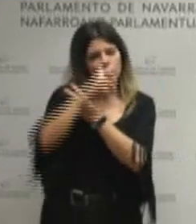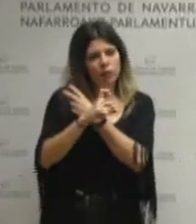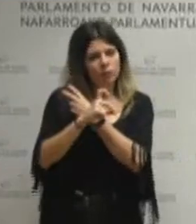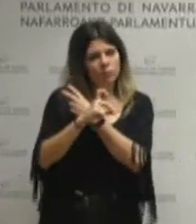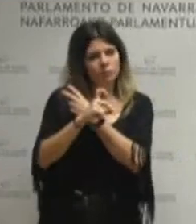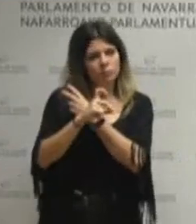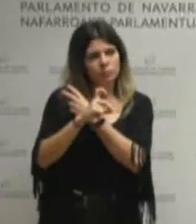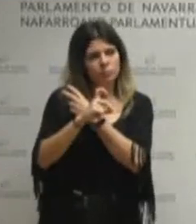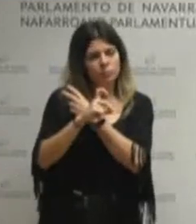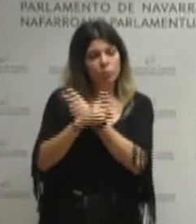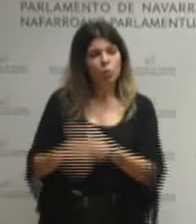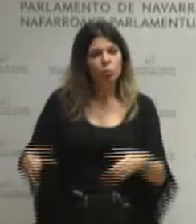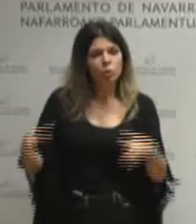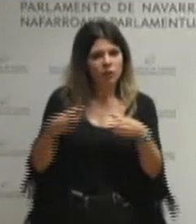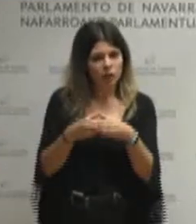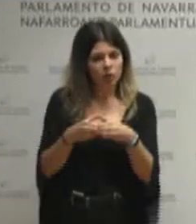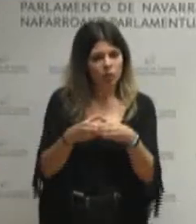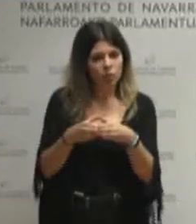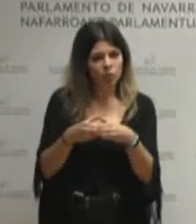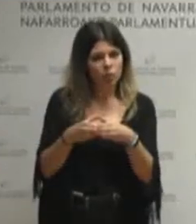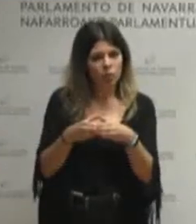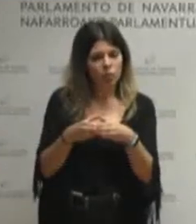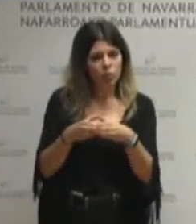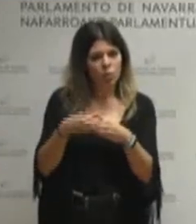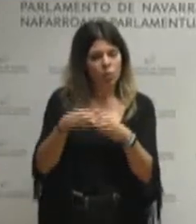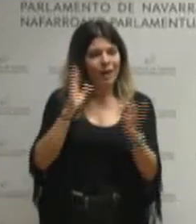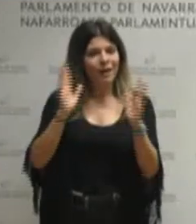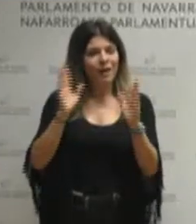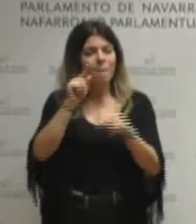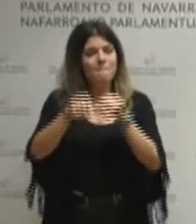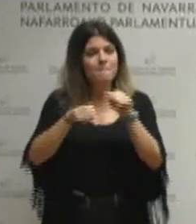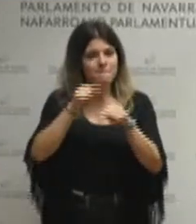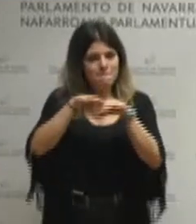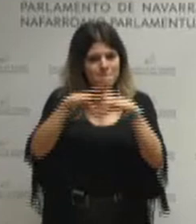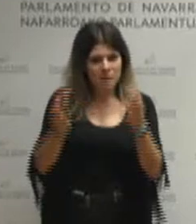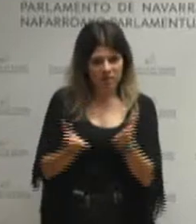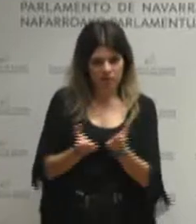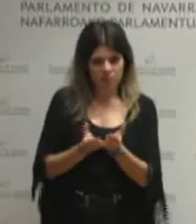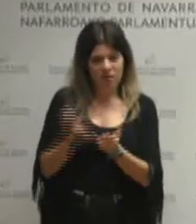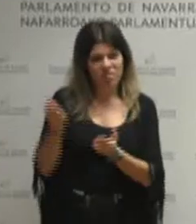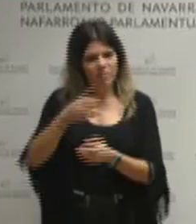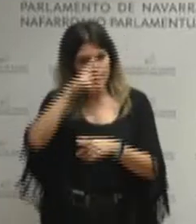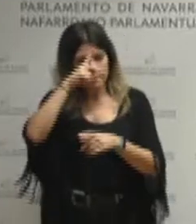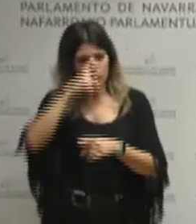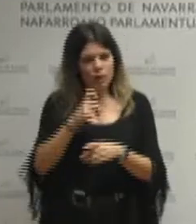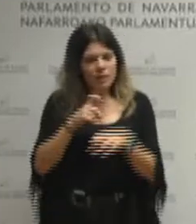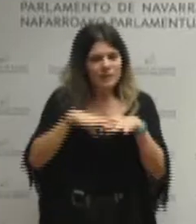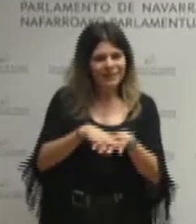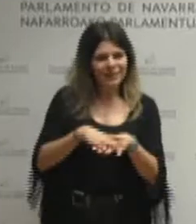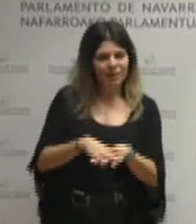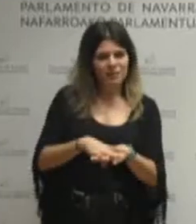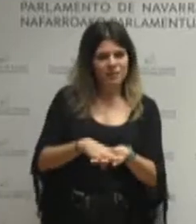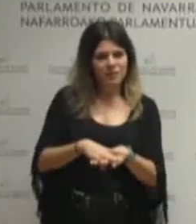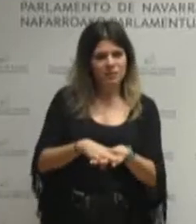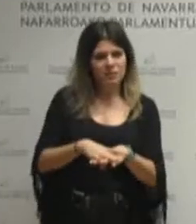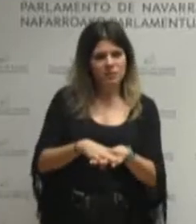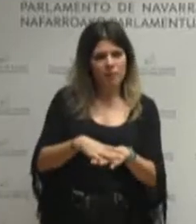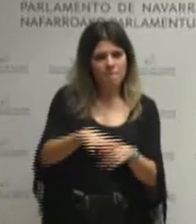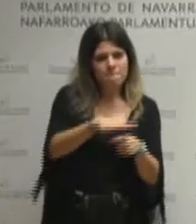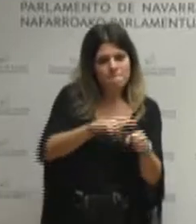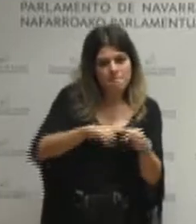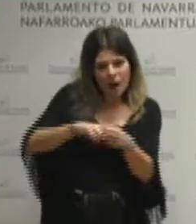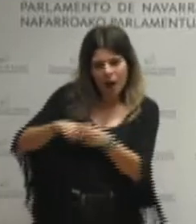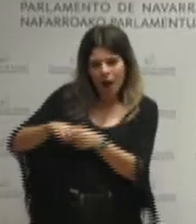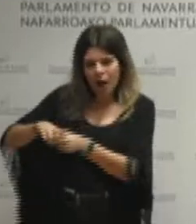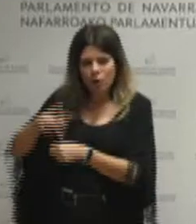lo comunitario en pandemia tenemos que recordar esas redes barrio a barrio pueblo a